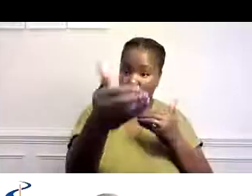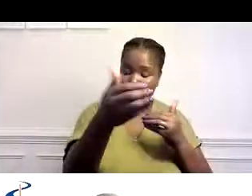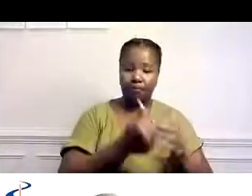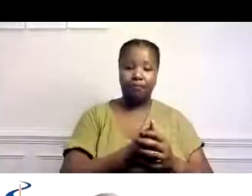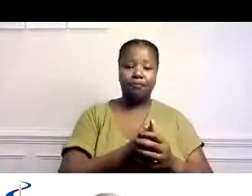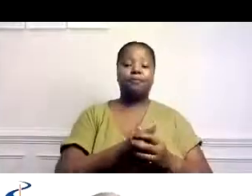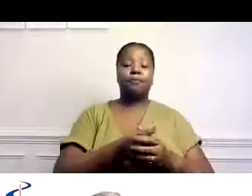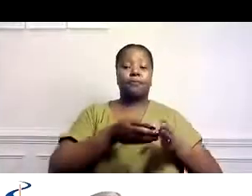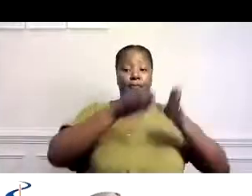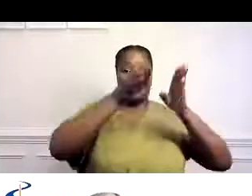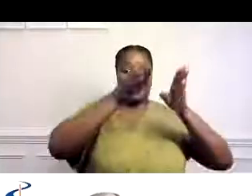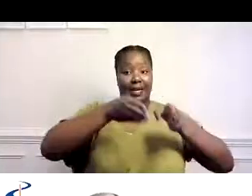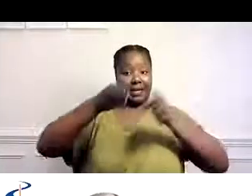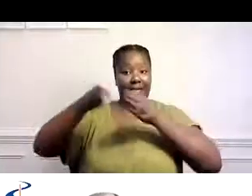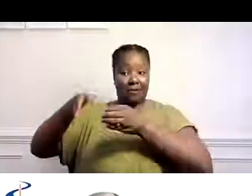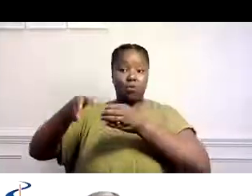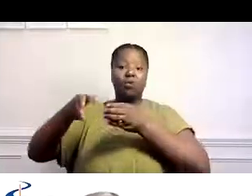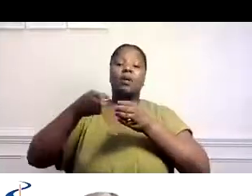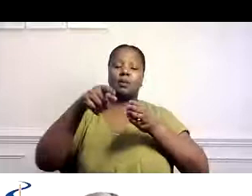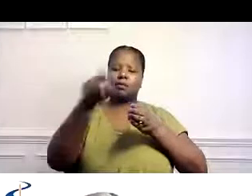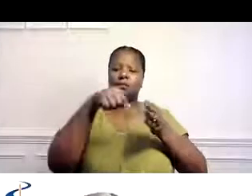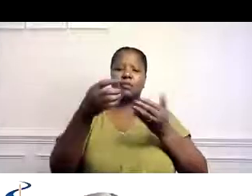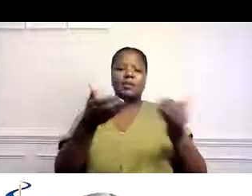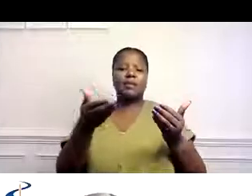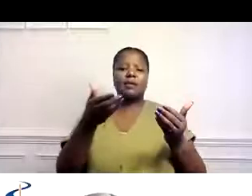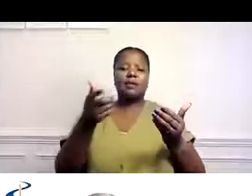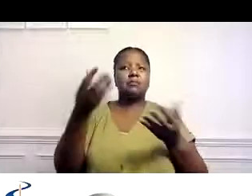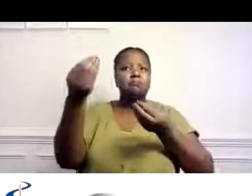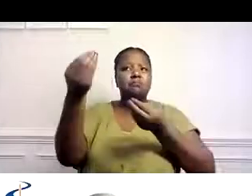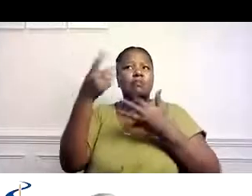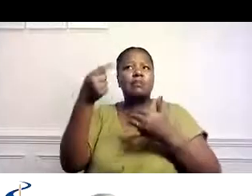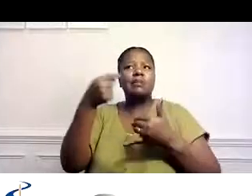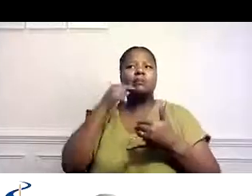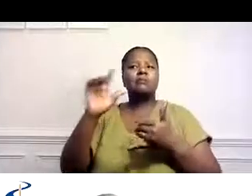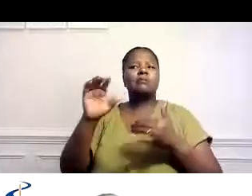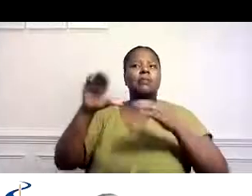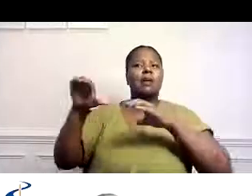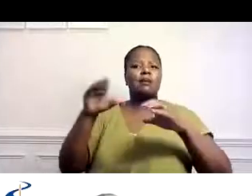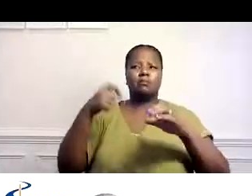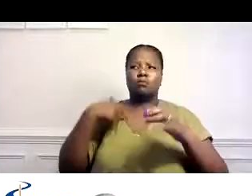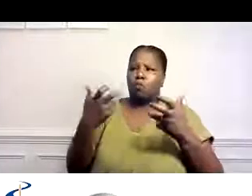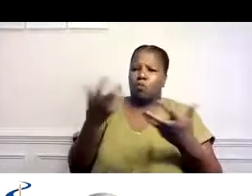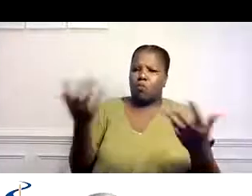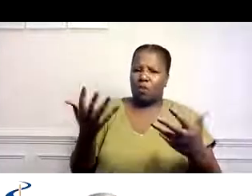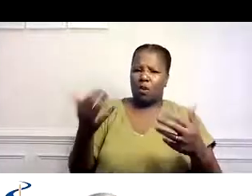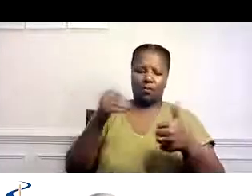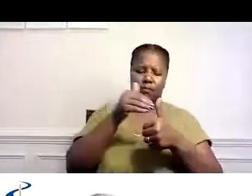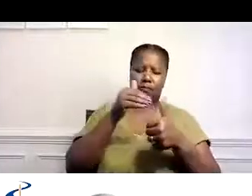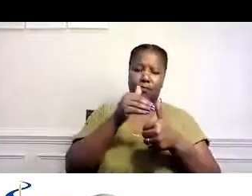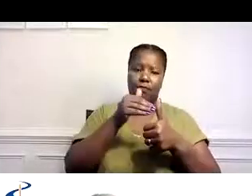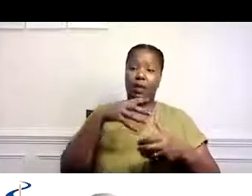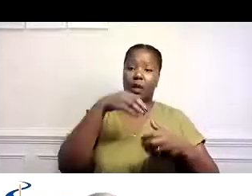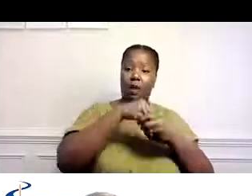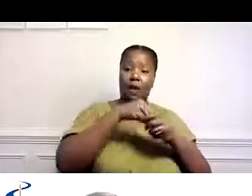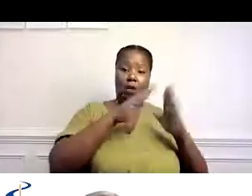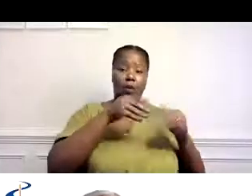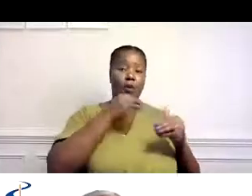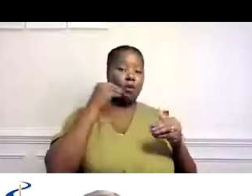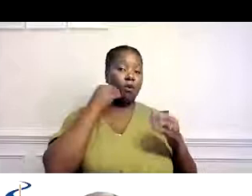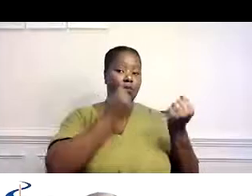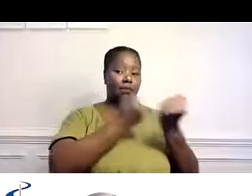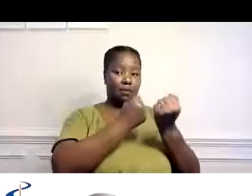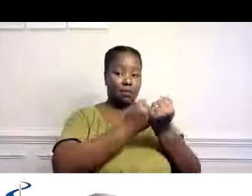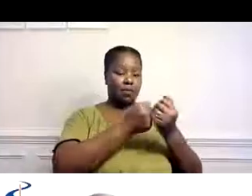en adelante. El individuo recibiendo servicios y su red de apoyo nos deja saber qué actividades quieran. Por ejemplo,